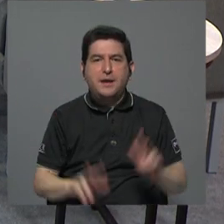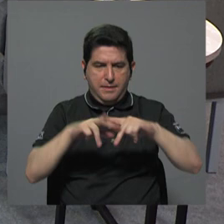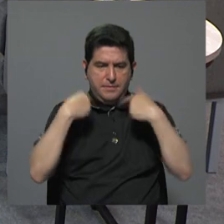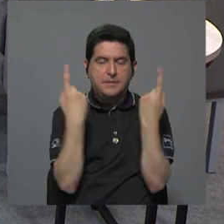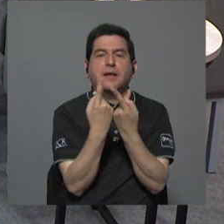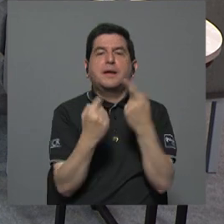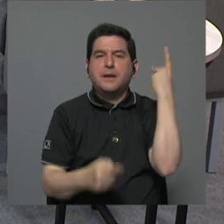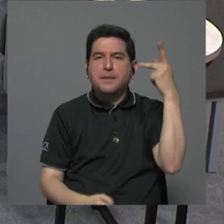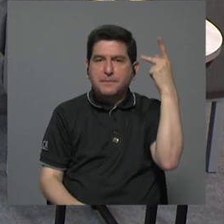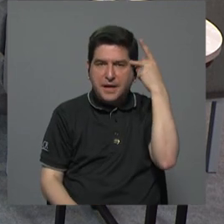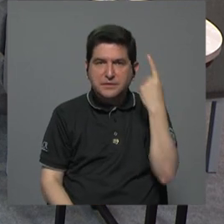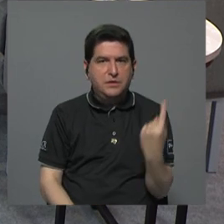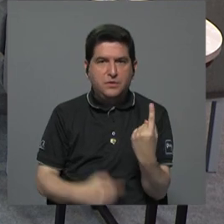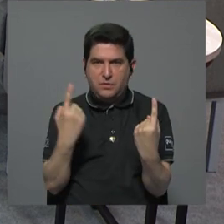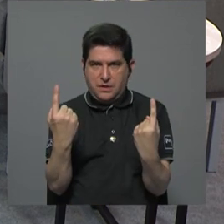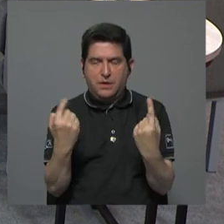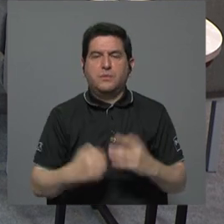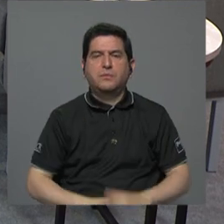políticos,